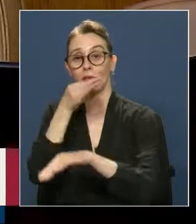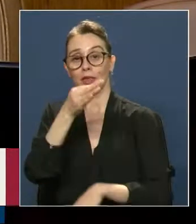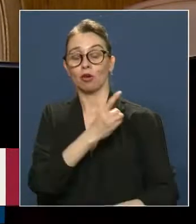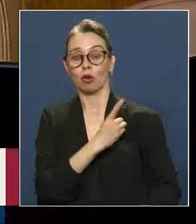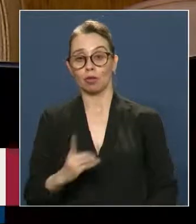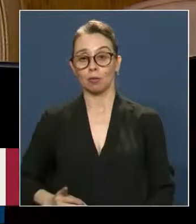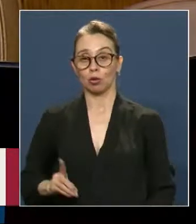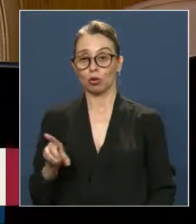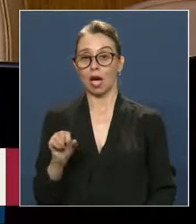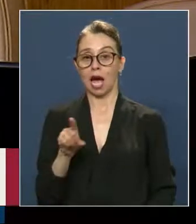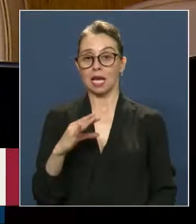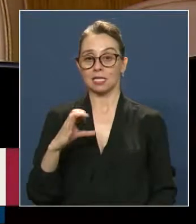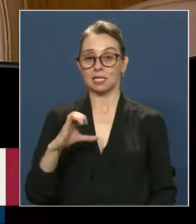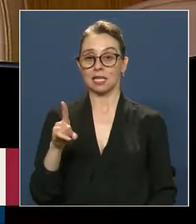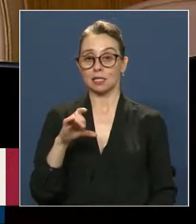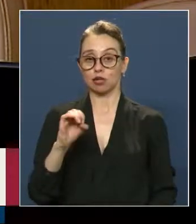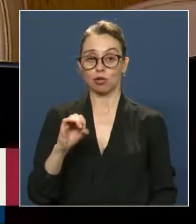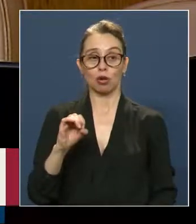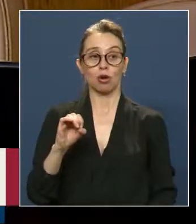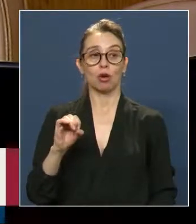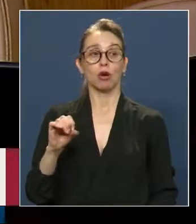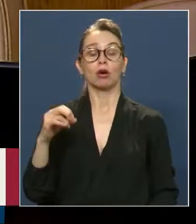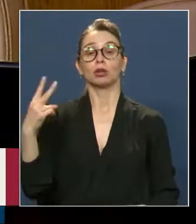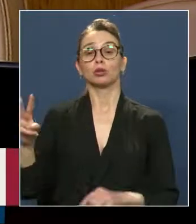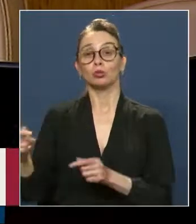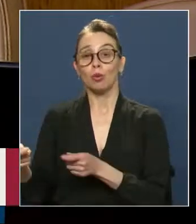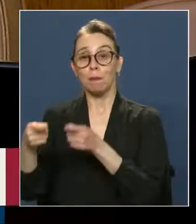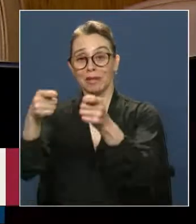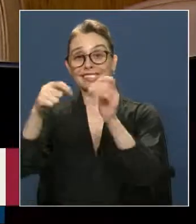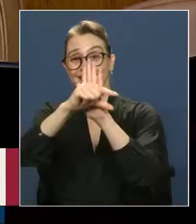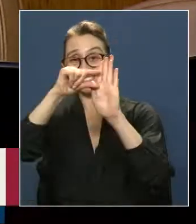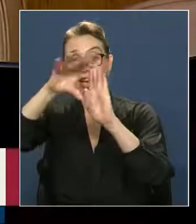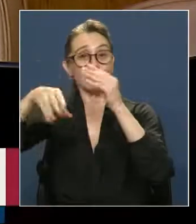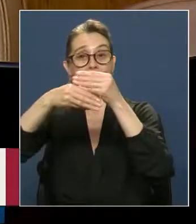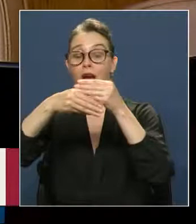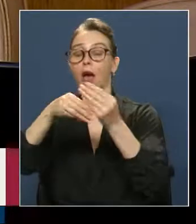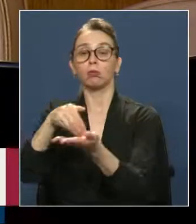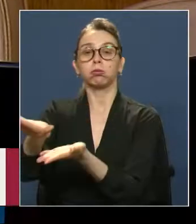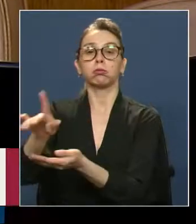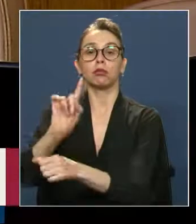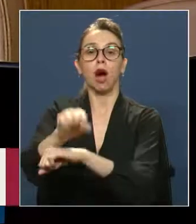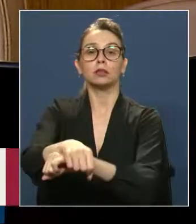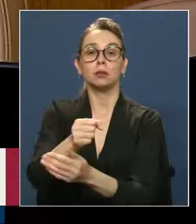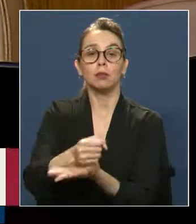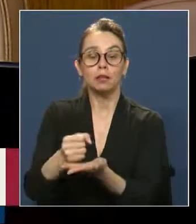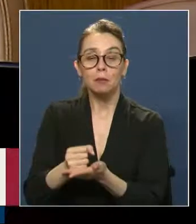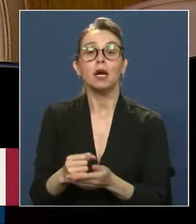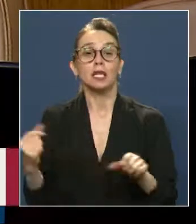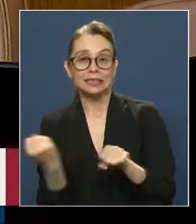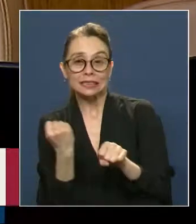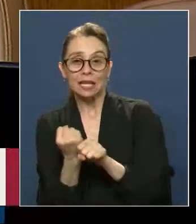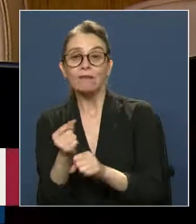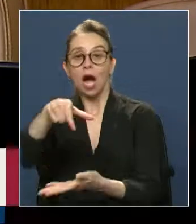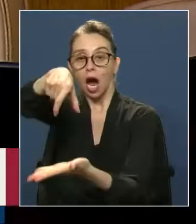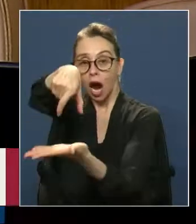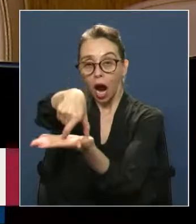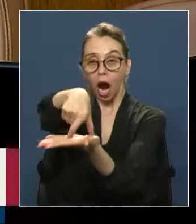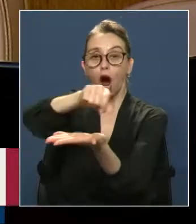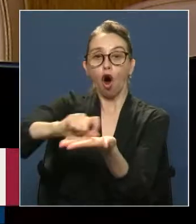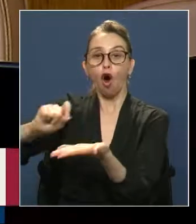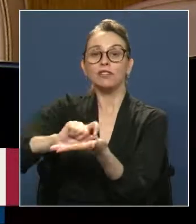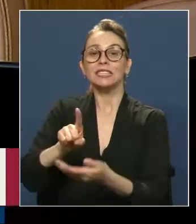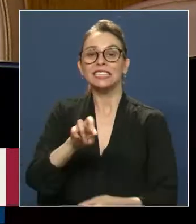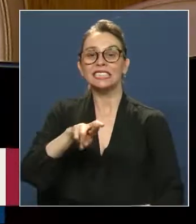Gabriel Asensio, que lamentablemente no es admisible su indicación, pero debemos trabajar en tener una oficina de turismo